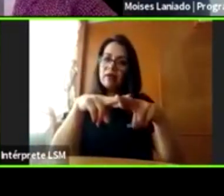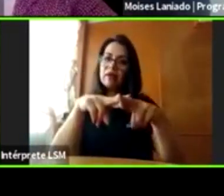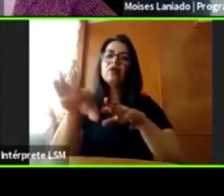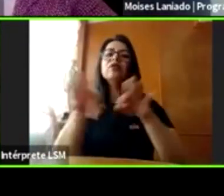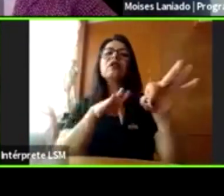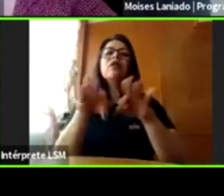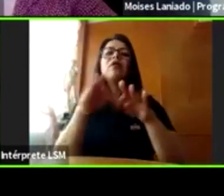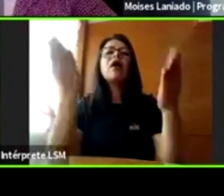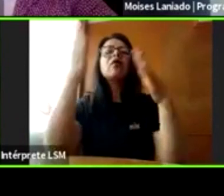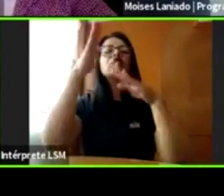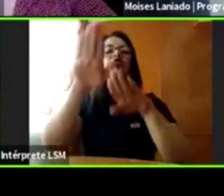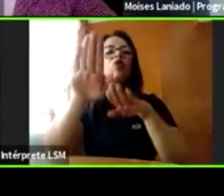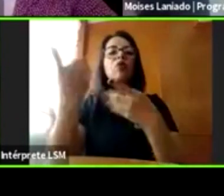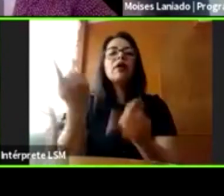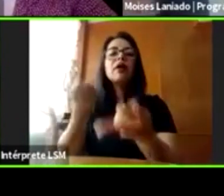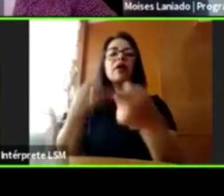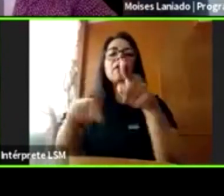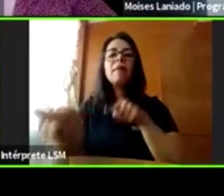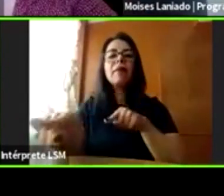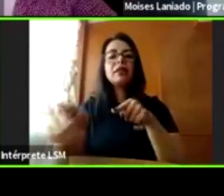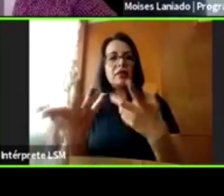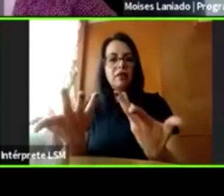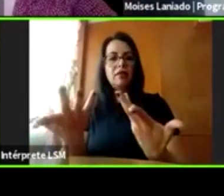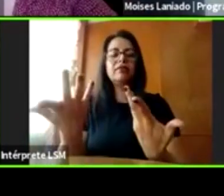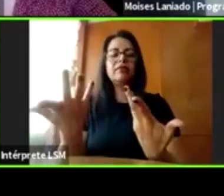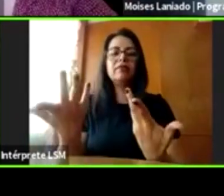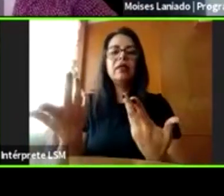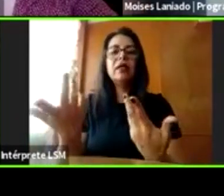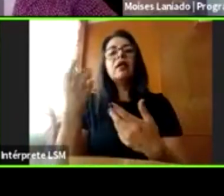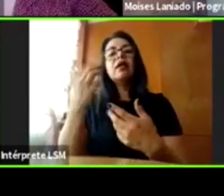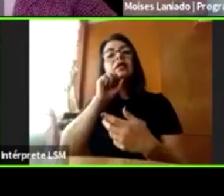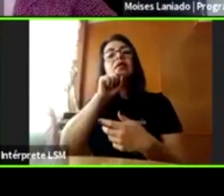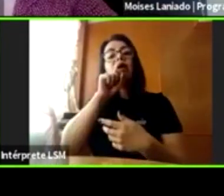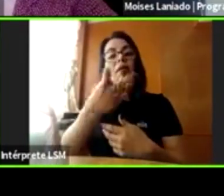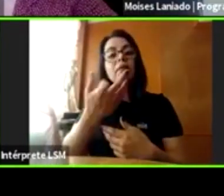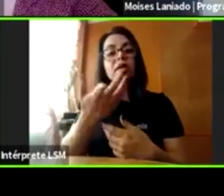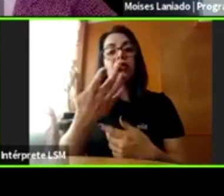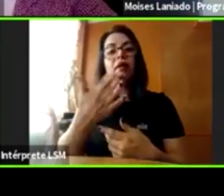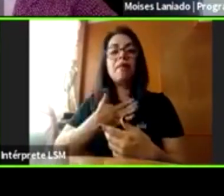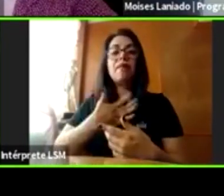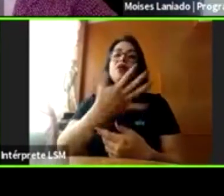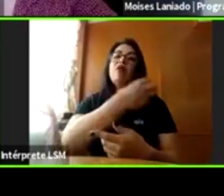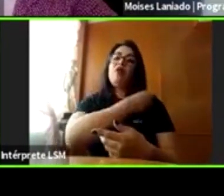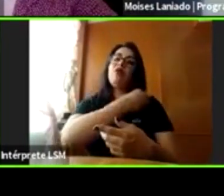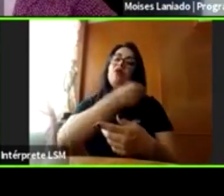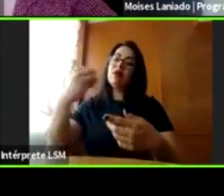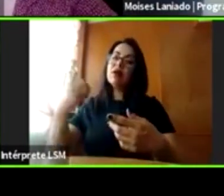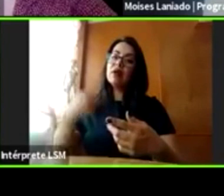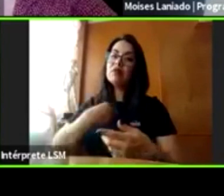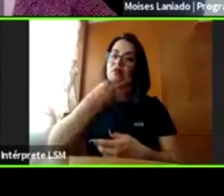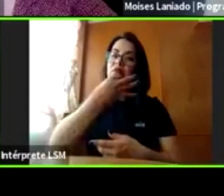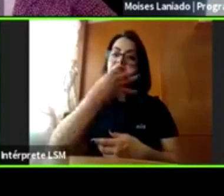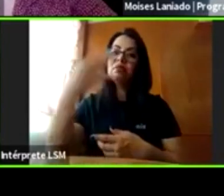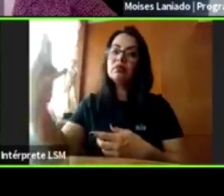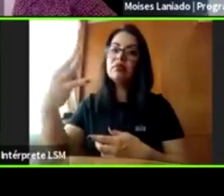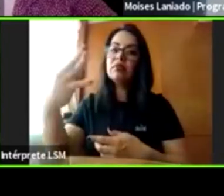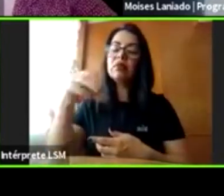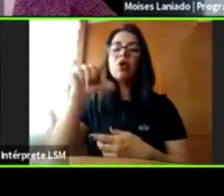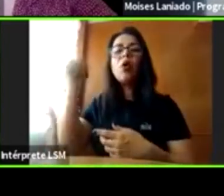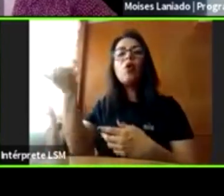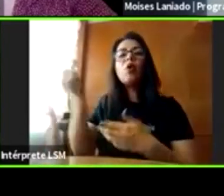síntomas y señales y sobre la obligación de reportar. Leí un libro que se llama Instrumental de James Rhodes,